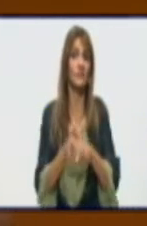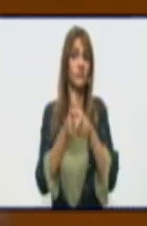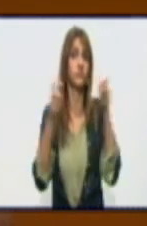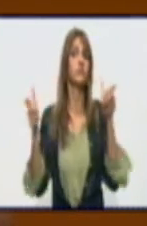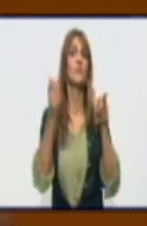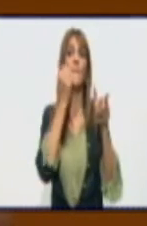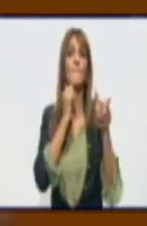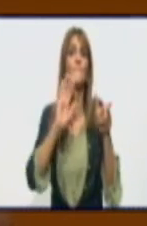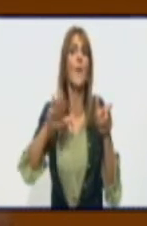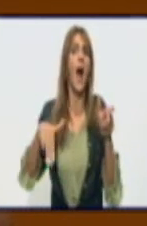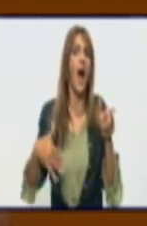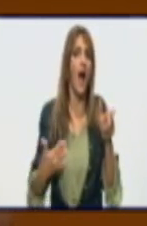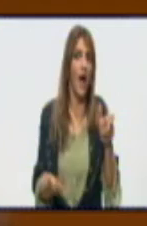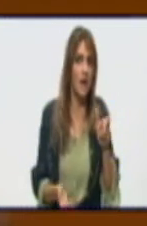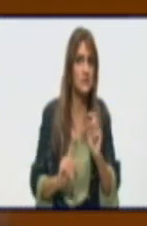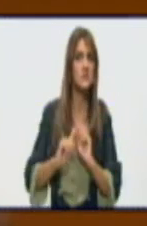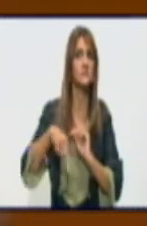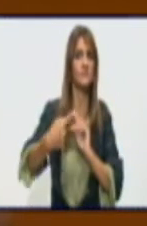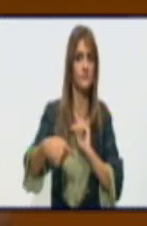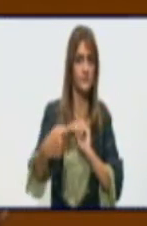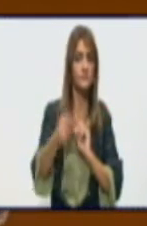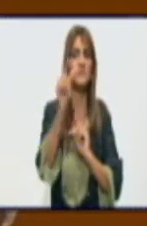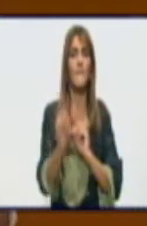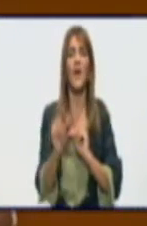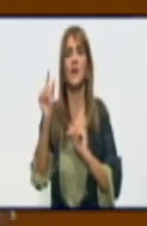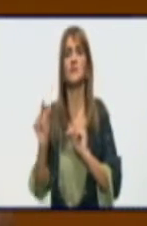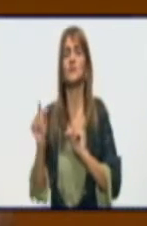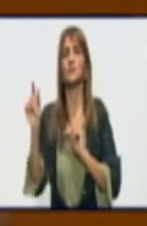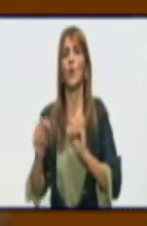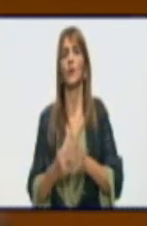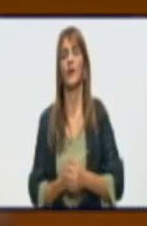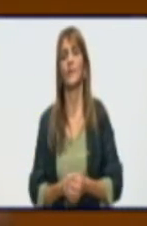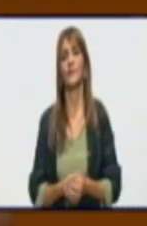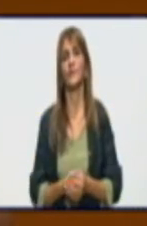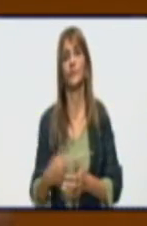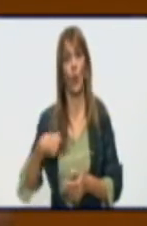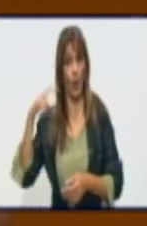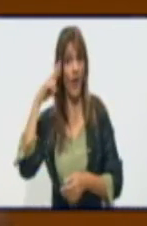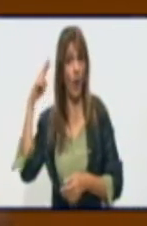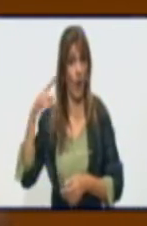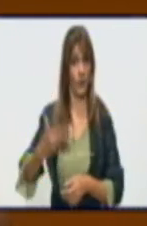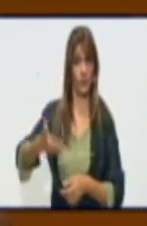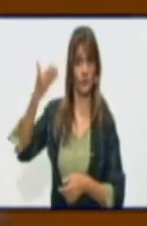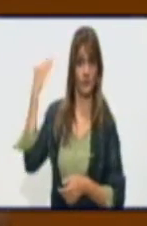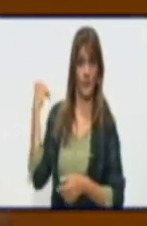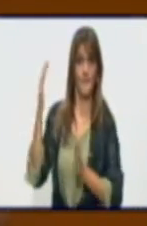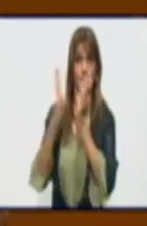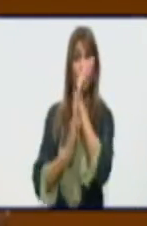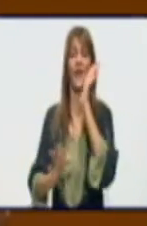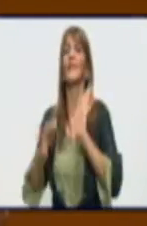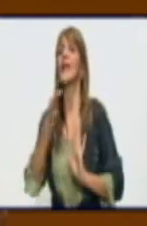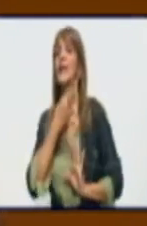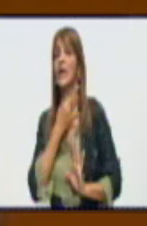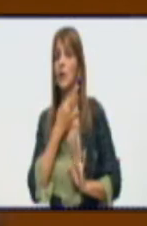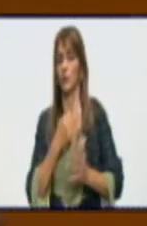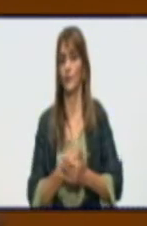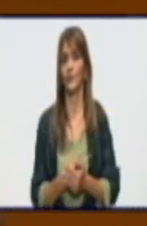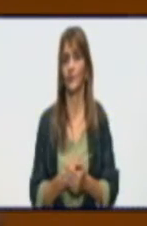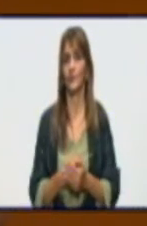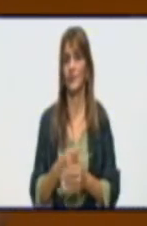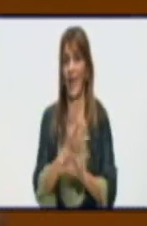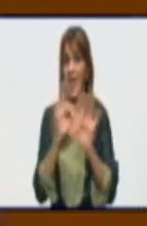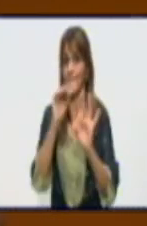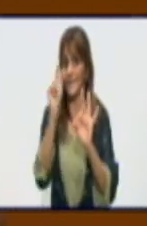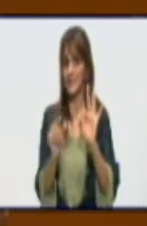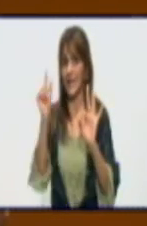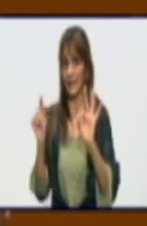Y eso es un cálculo que en muchas ocasiones no ha fallado. Yo recuerdo en enero los cálculos que hicieron los matemáticos. Y dijeron